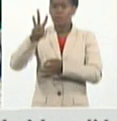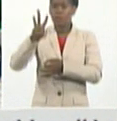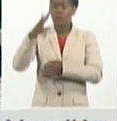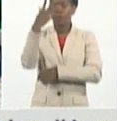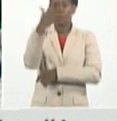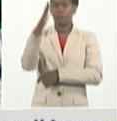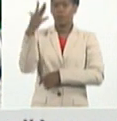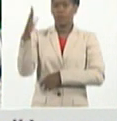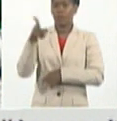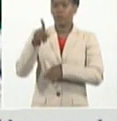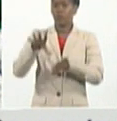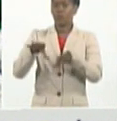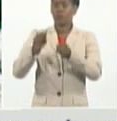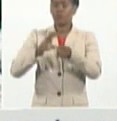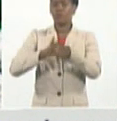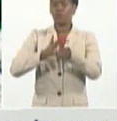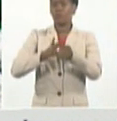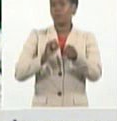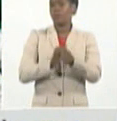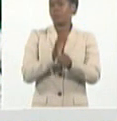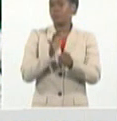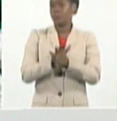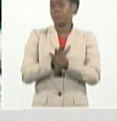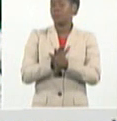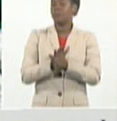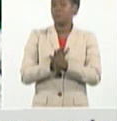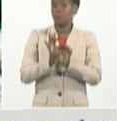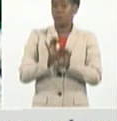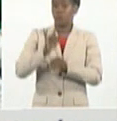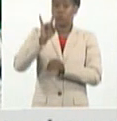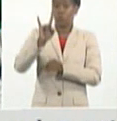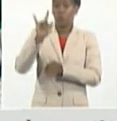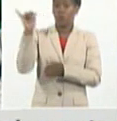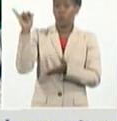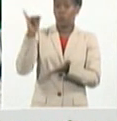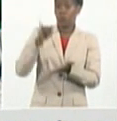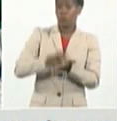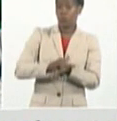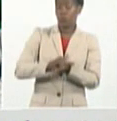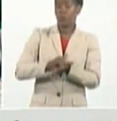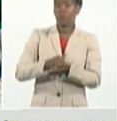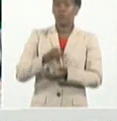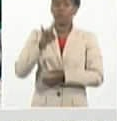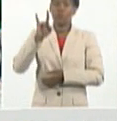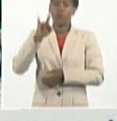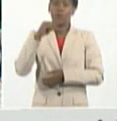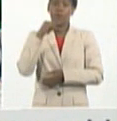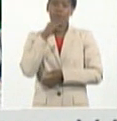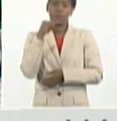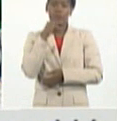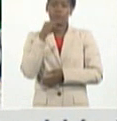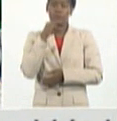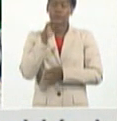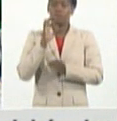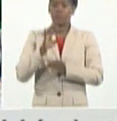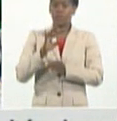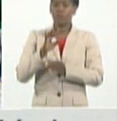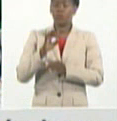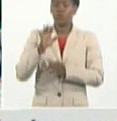con COVID-19, los nueve queridos importados de Canadá canadiense, los cinco rusos